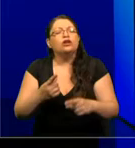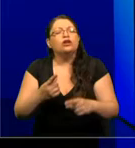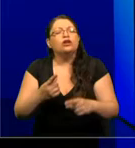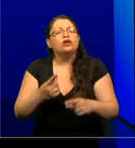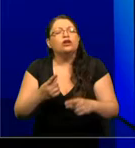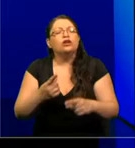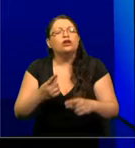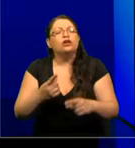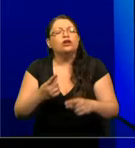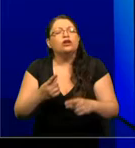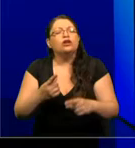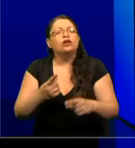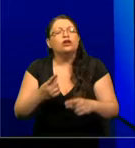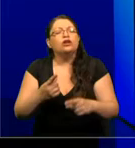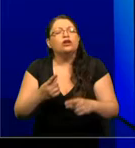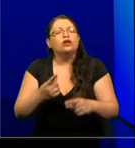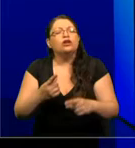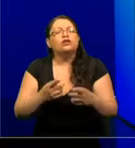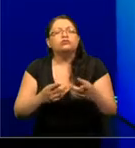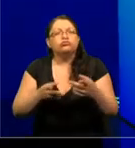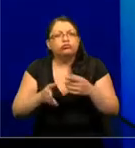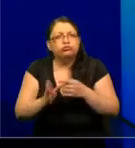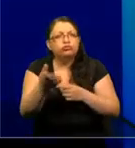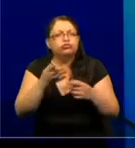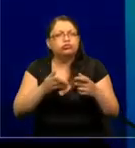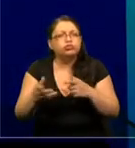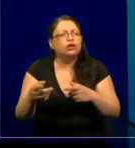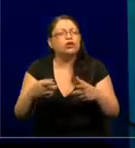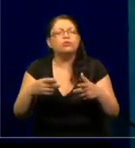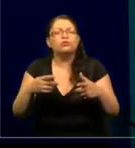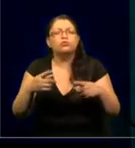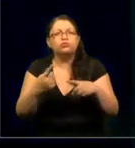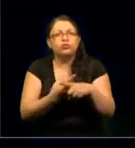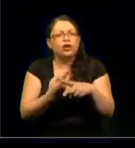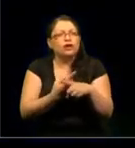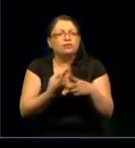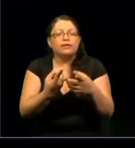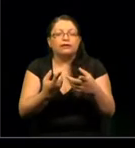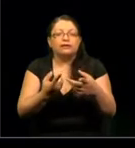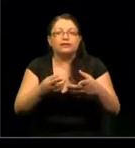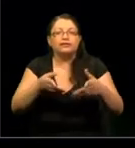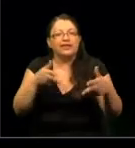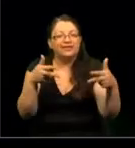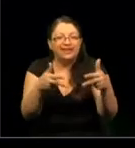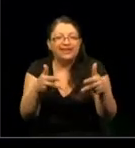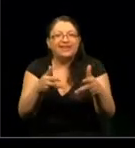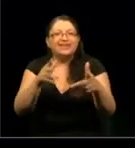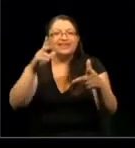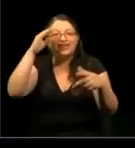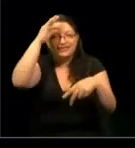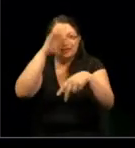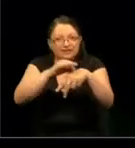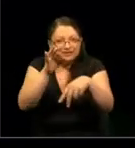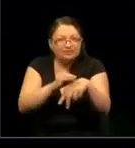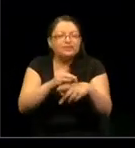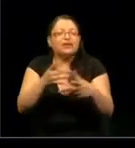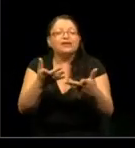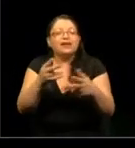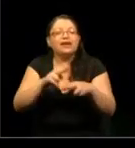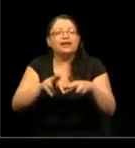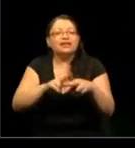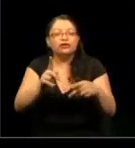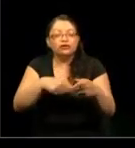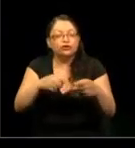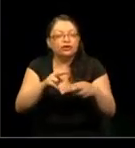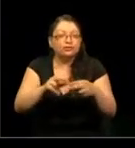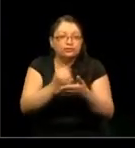La constante batalla contra las enfermedades y la aparición de nuevas patologías resistentes y degenerativas nos inspiran a desarrollar tratamientos